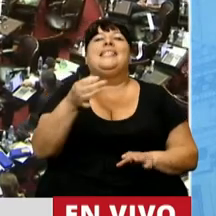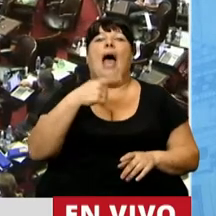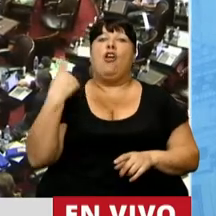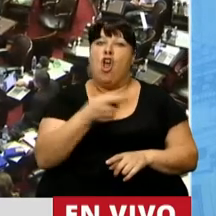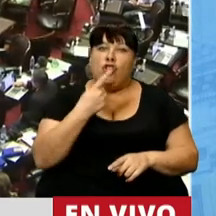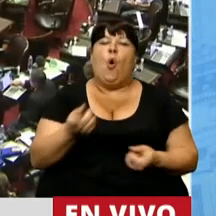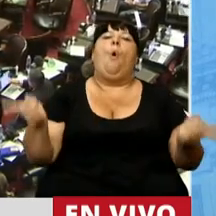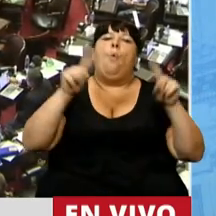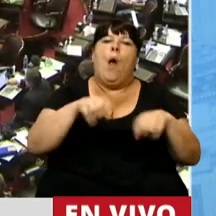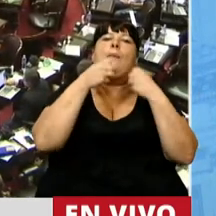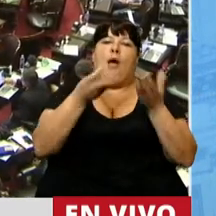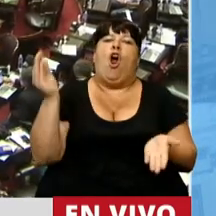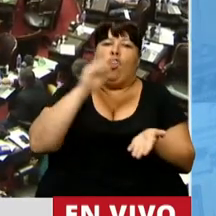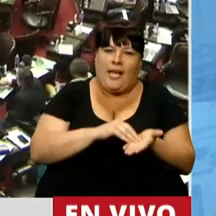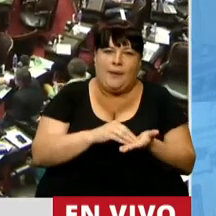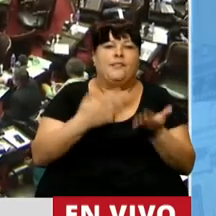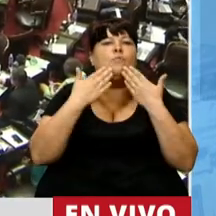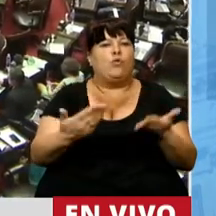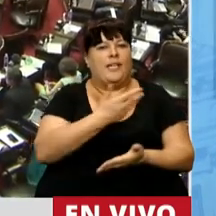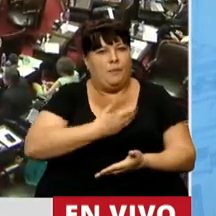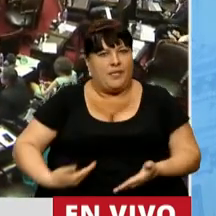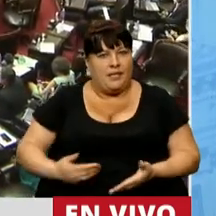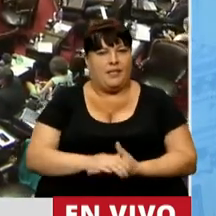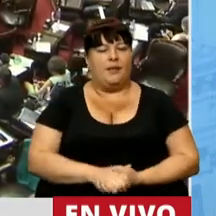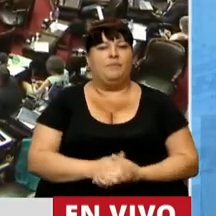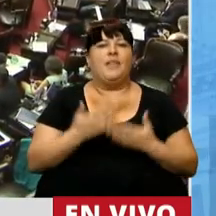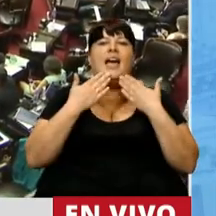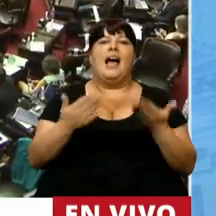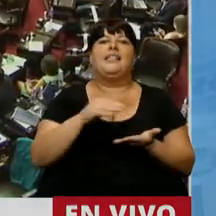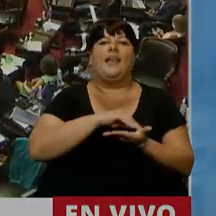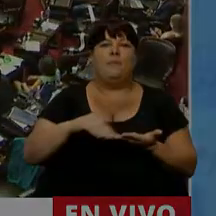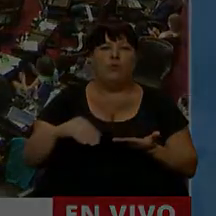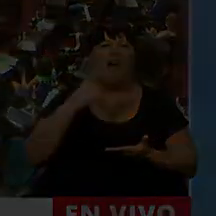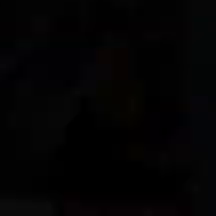nosotros van a volver a estar mejor muchas gracias presidente gracias diputado Igor ¡Gracias! ¡Gracias! ¡Gracias! ¡Gracias!